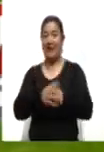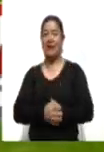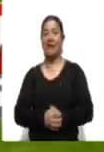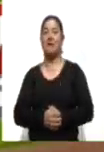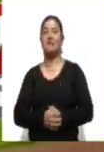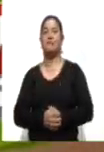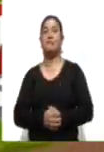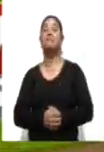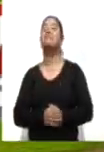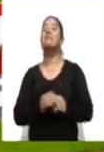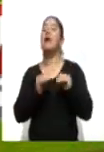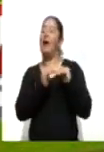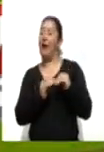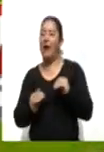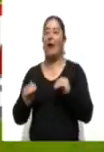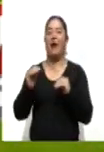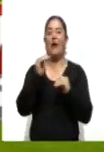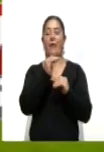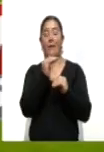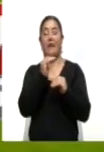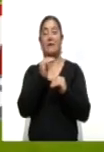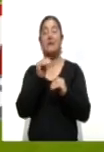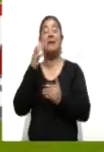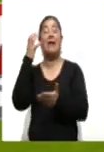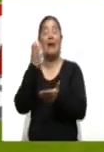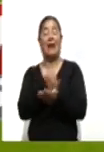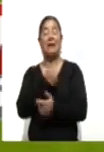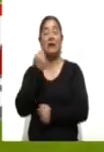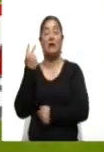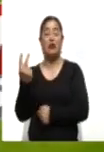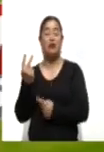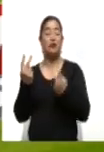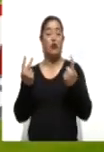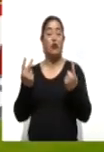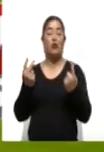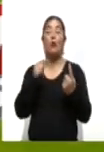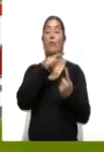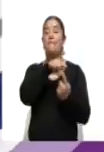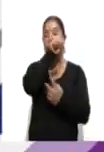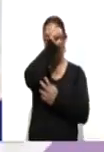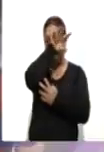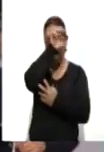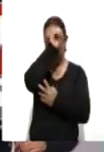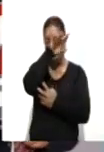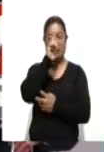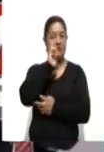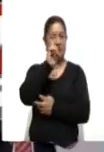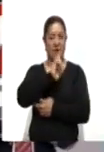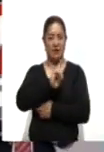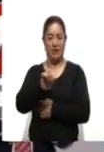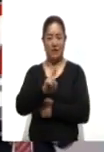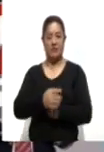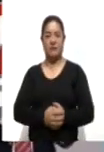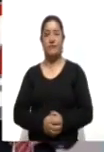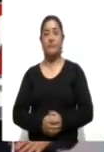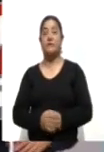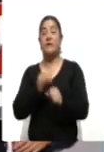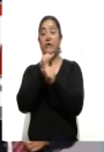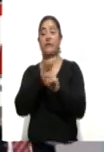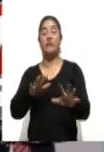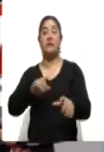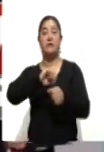final de la Liga de Expansión MX al ganar 2 a 1 a mineros de Zacatecas. En información